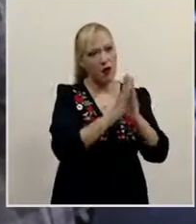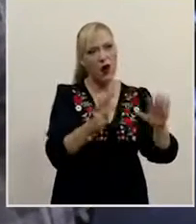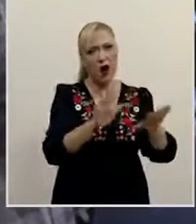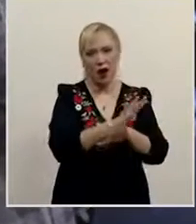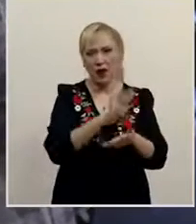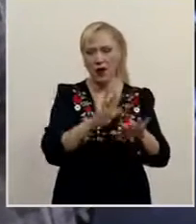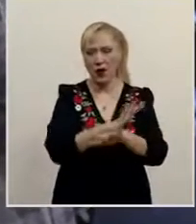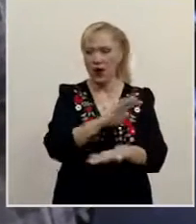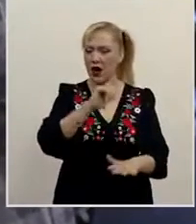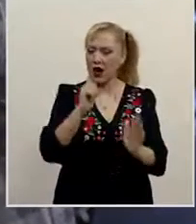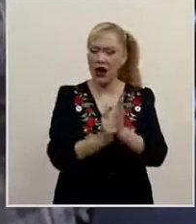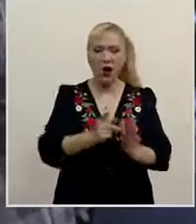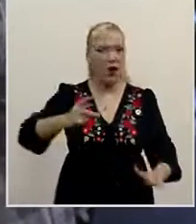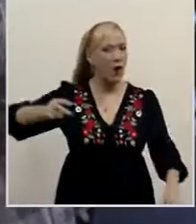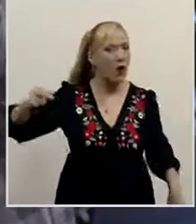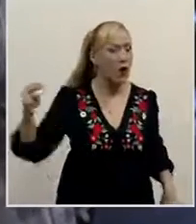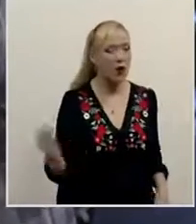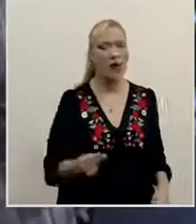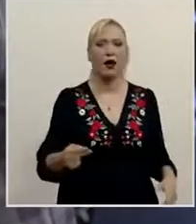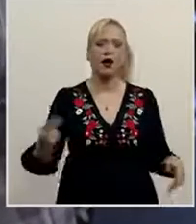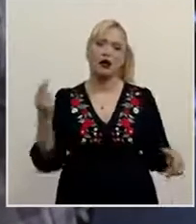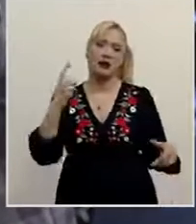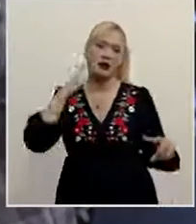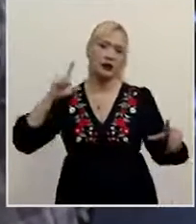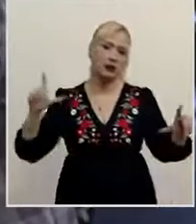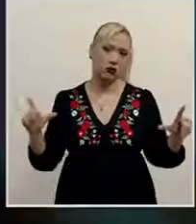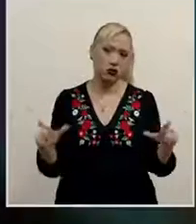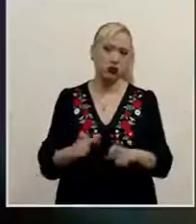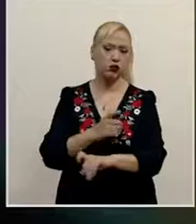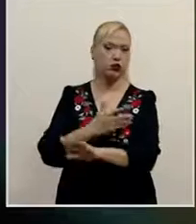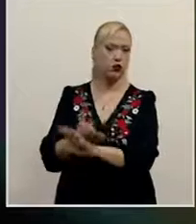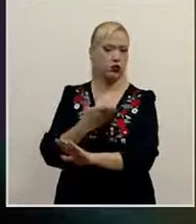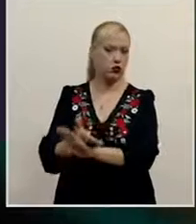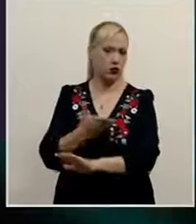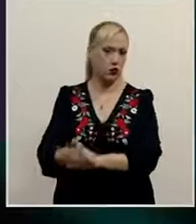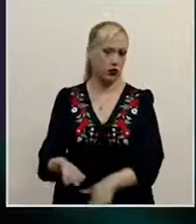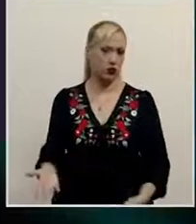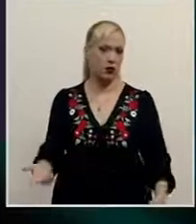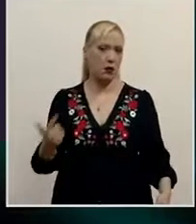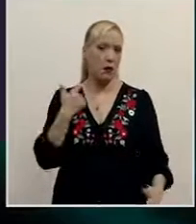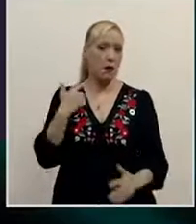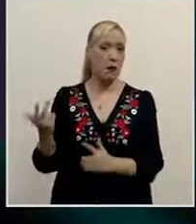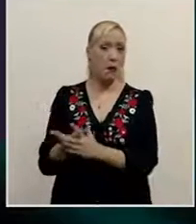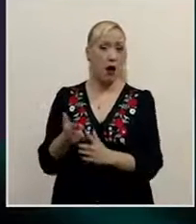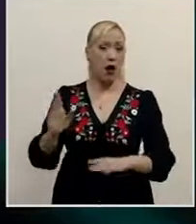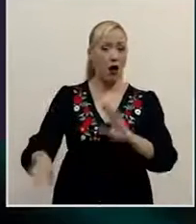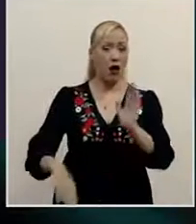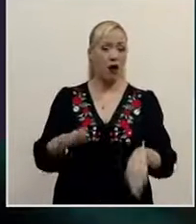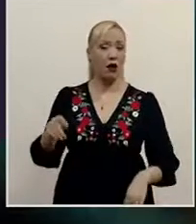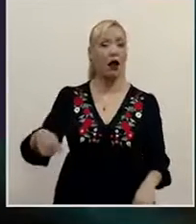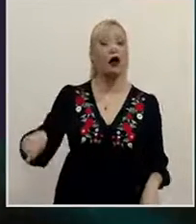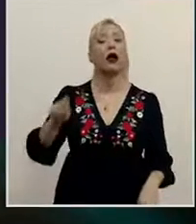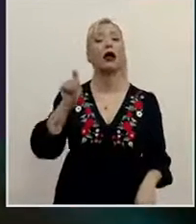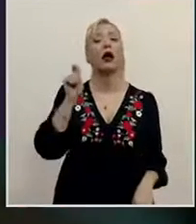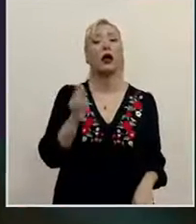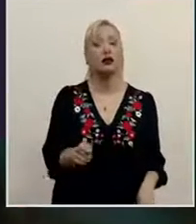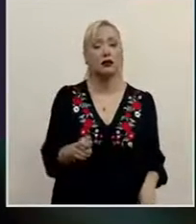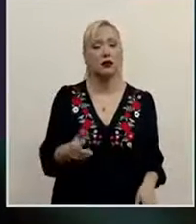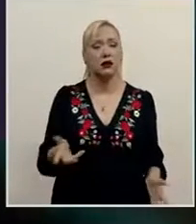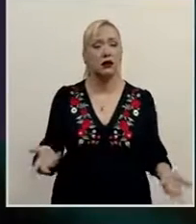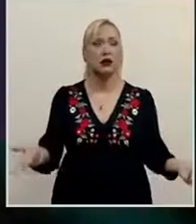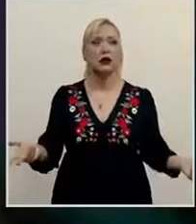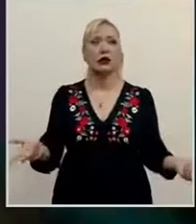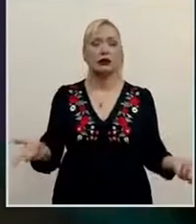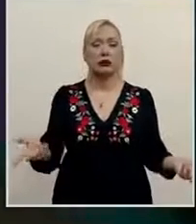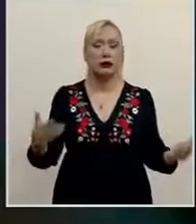para la urgente disminución de los ataques. El asesinato de esas personas implica a su vez un impacto